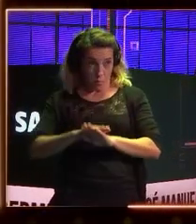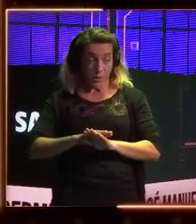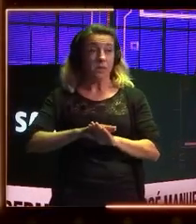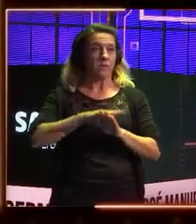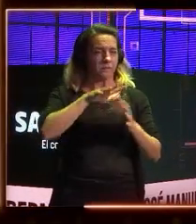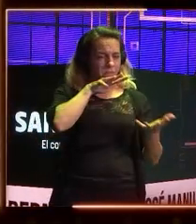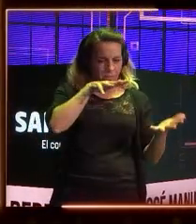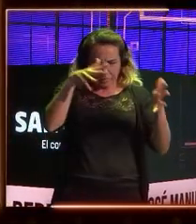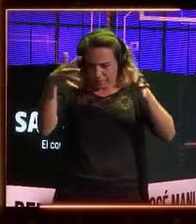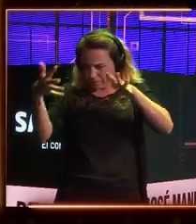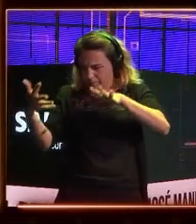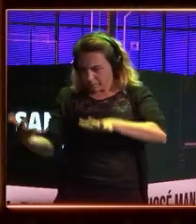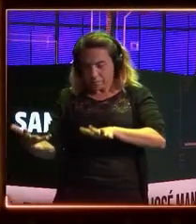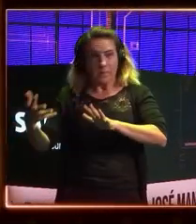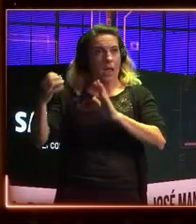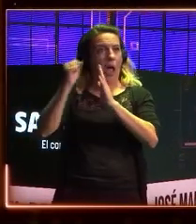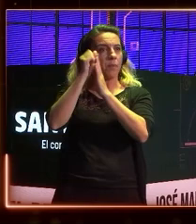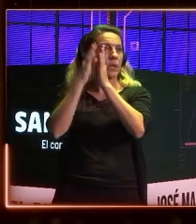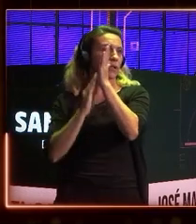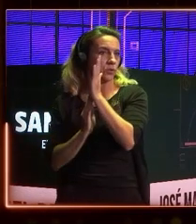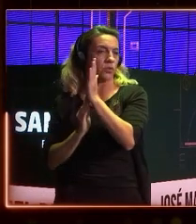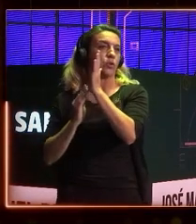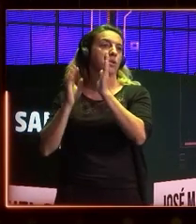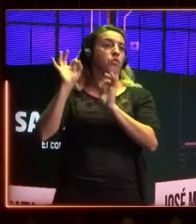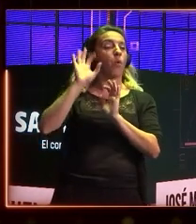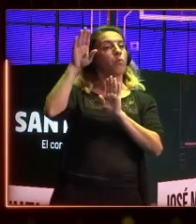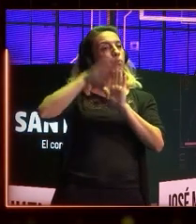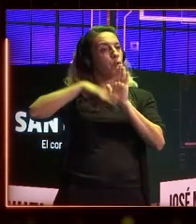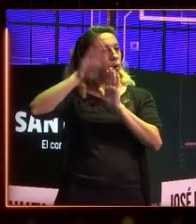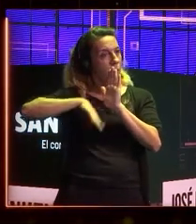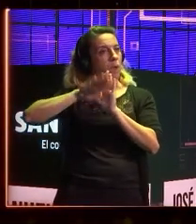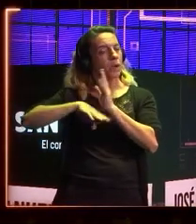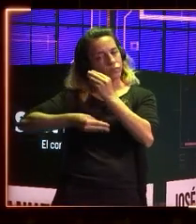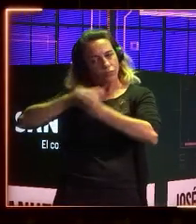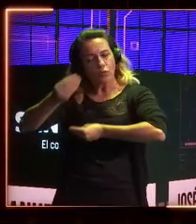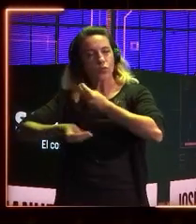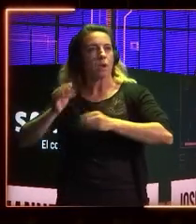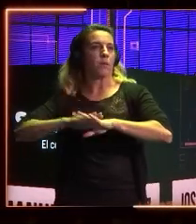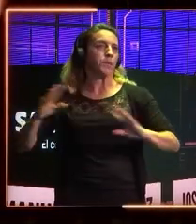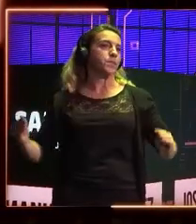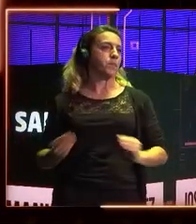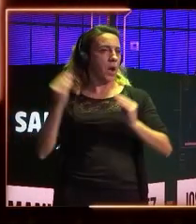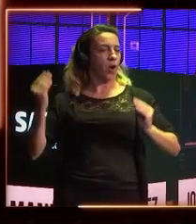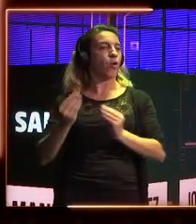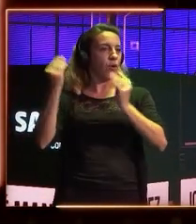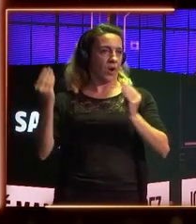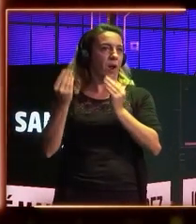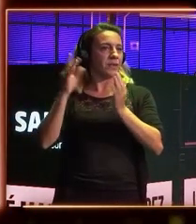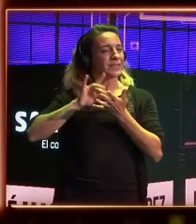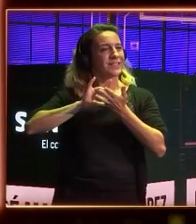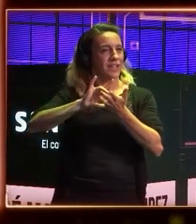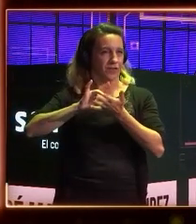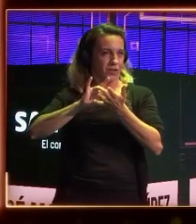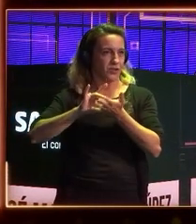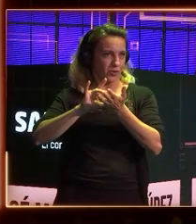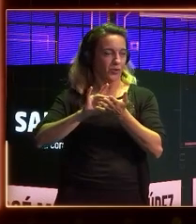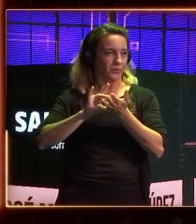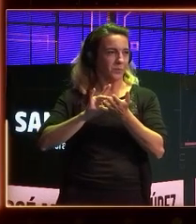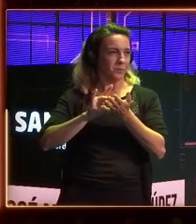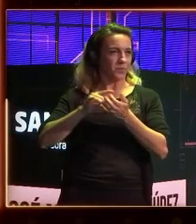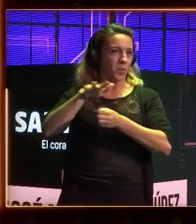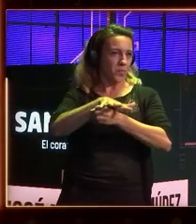implantar aplicaciones o programas que nos permitan mejorar nuestro servicio. En definitiva,